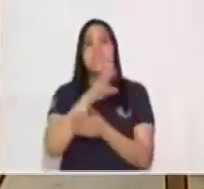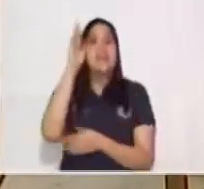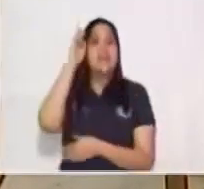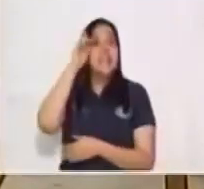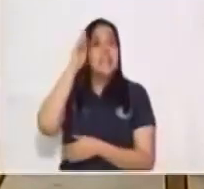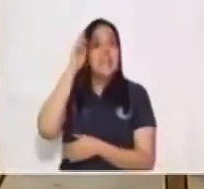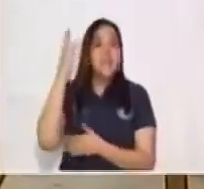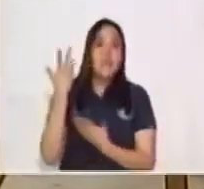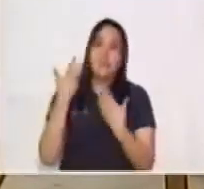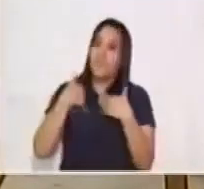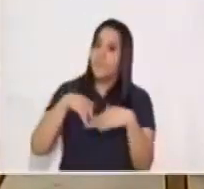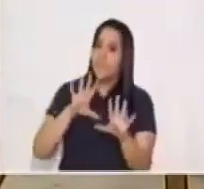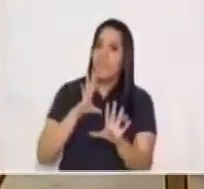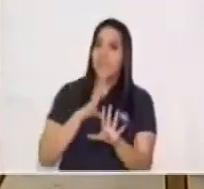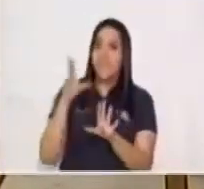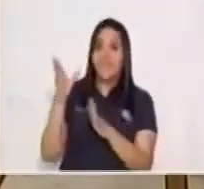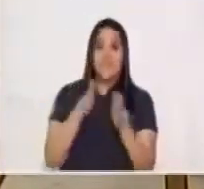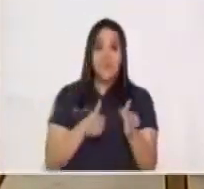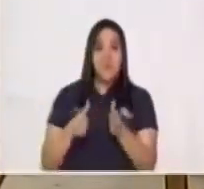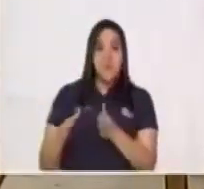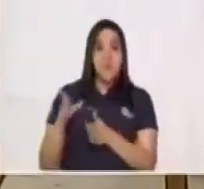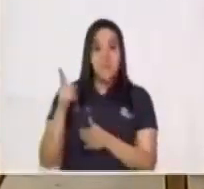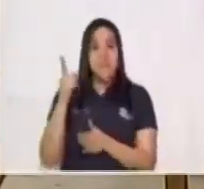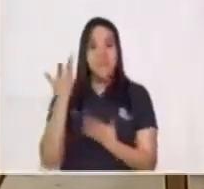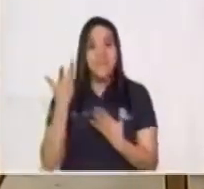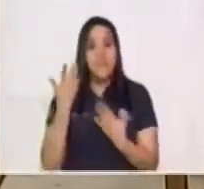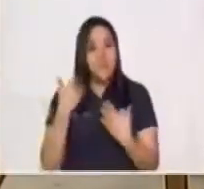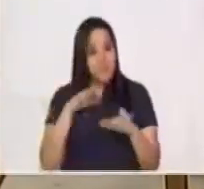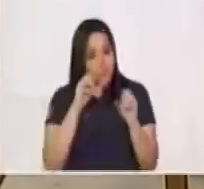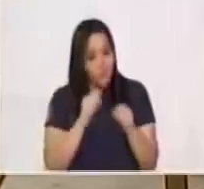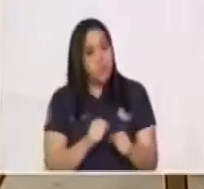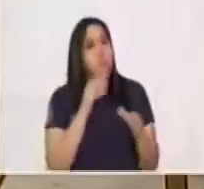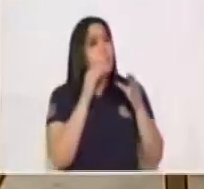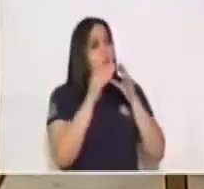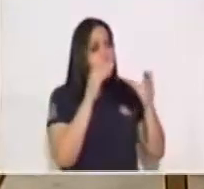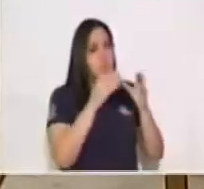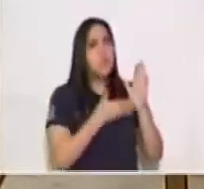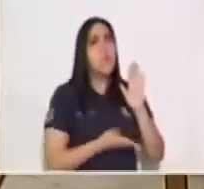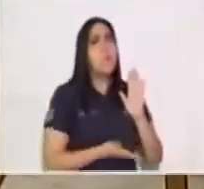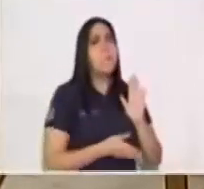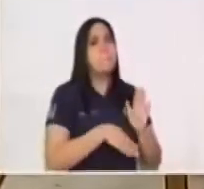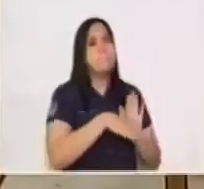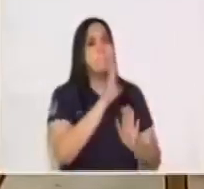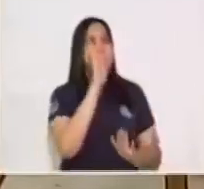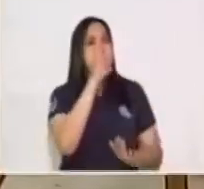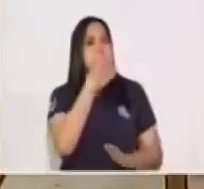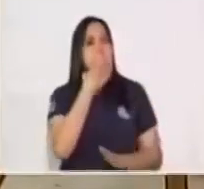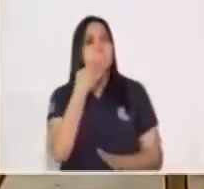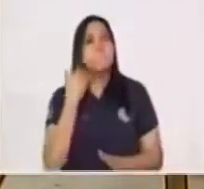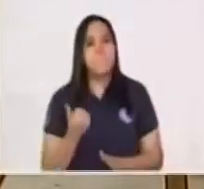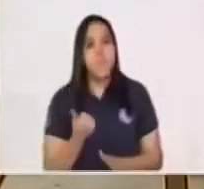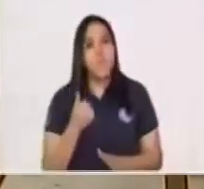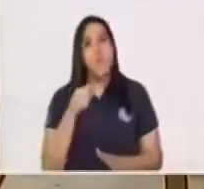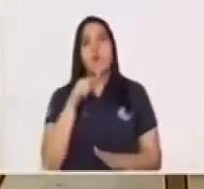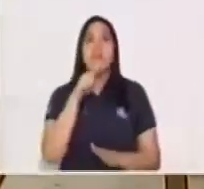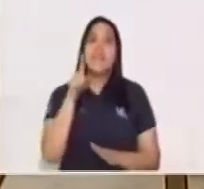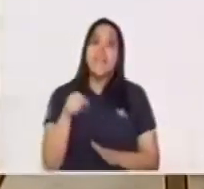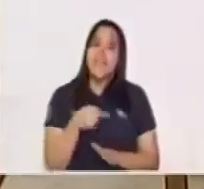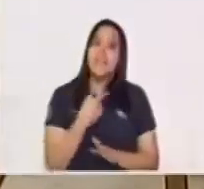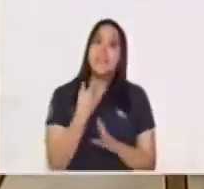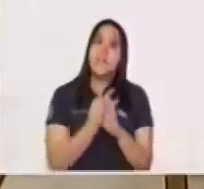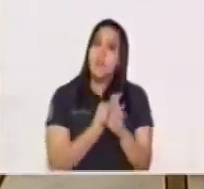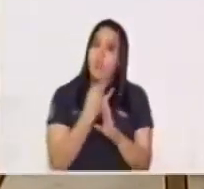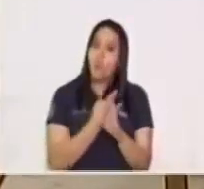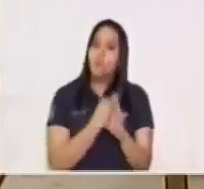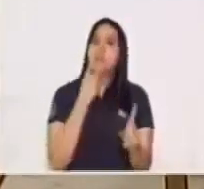recuerda ahora, ya tienes estas herramientas para poder establecer una comunicación más efectiva y que sea utilizada